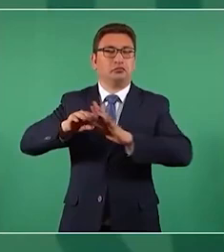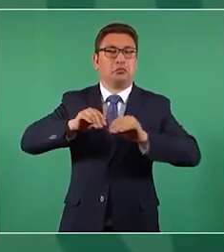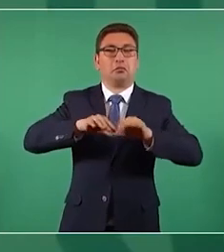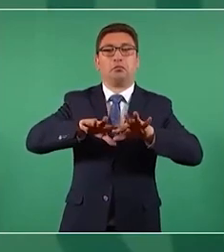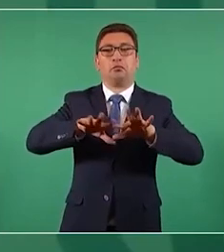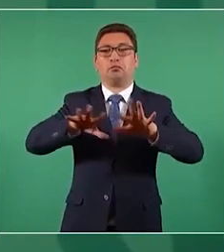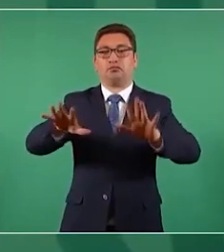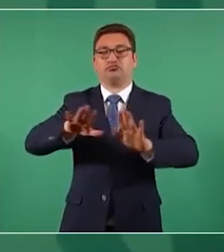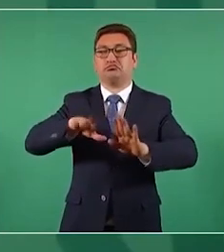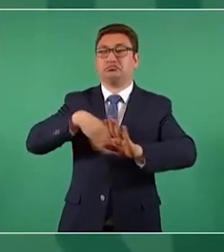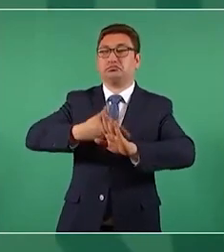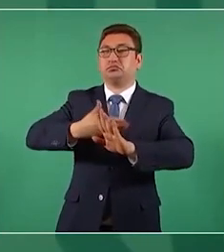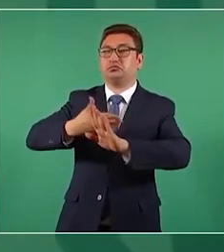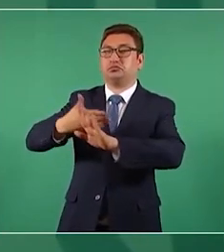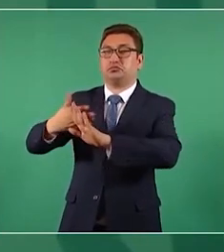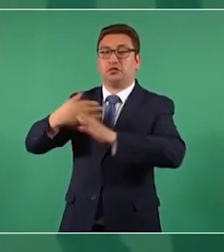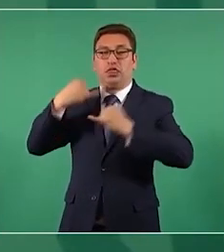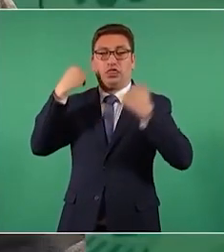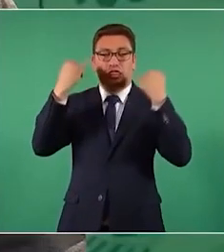tendenciosa.